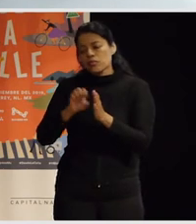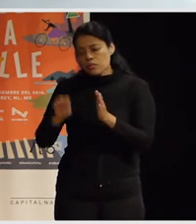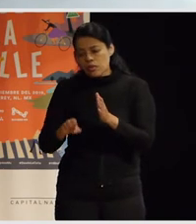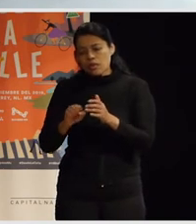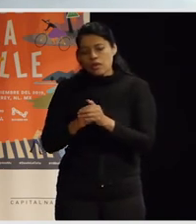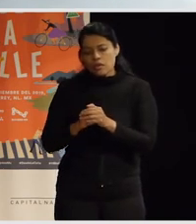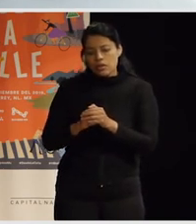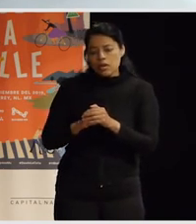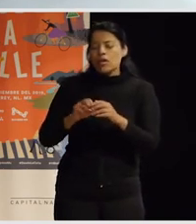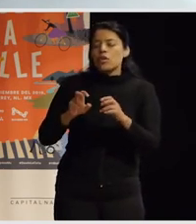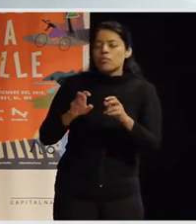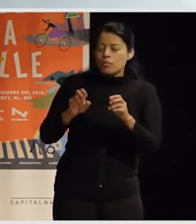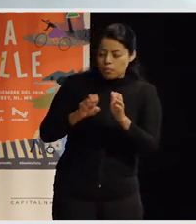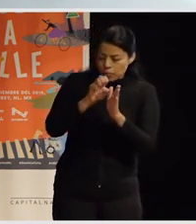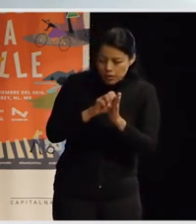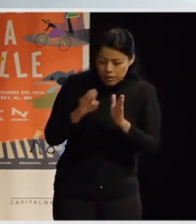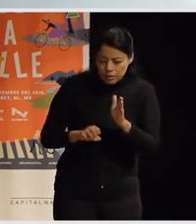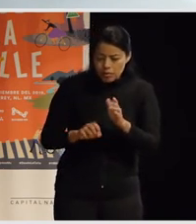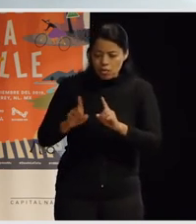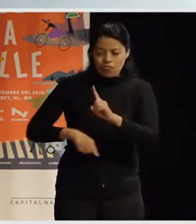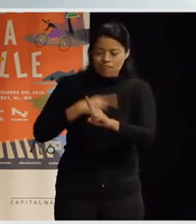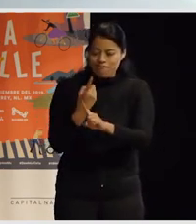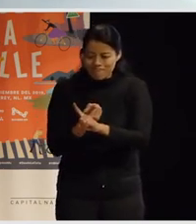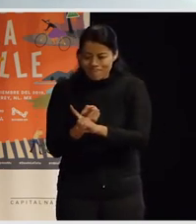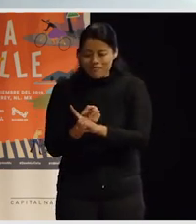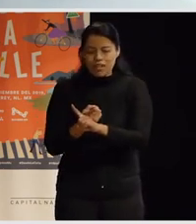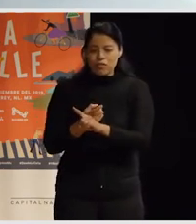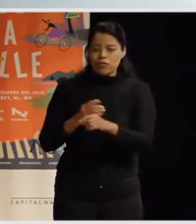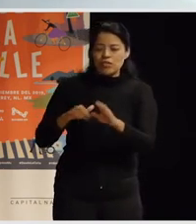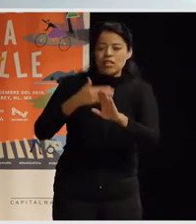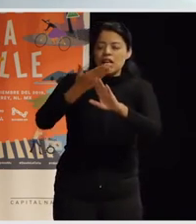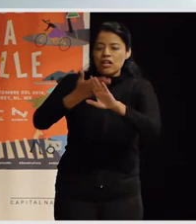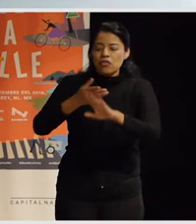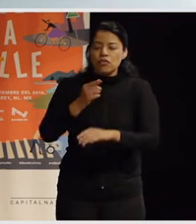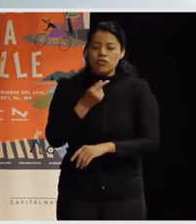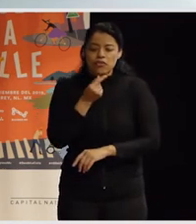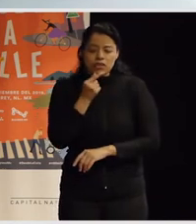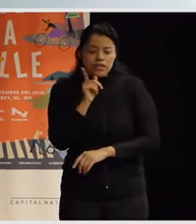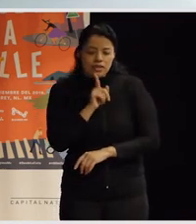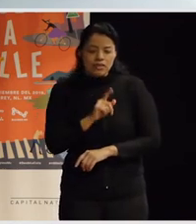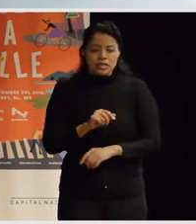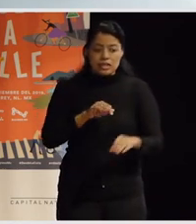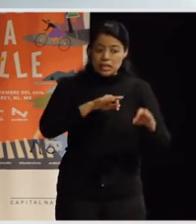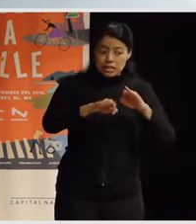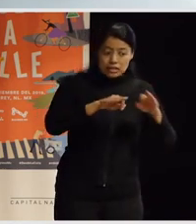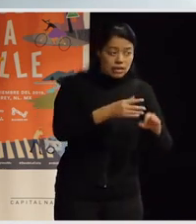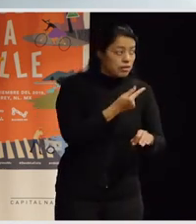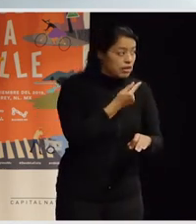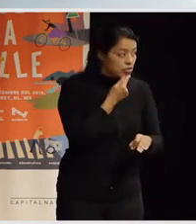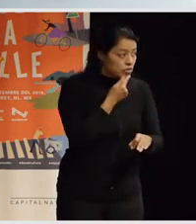todo el tema de delitos sexuales contra las niñas, etcétera, etcétera. sea, que yo creo que también hay que empezar a trabajar con la infancia en